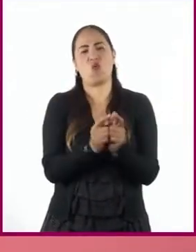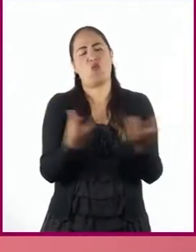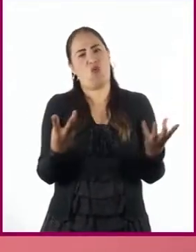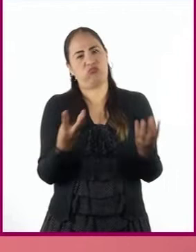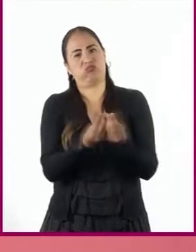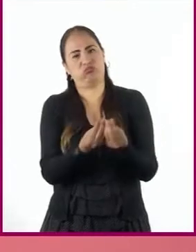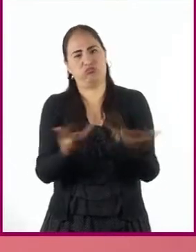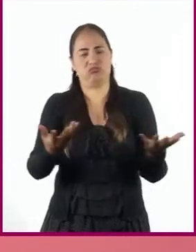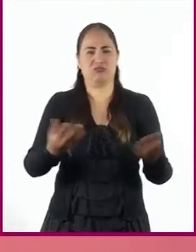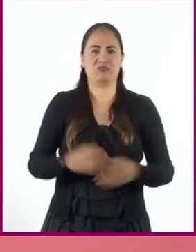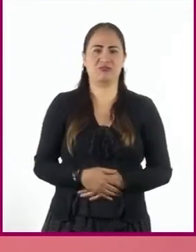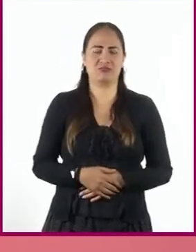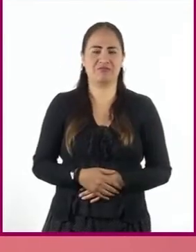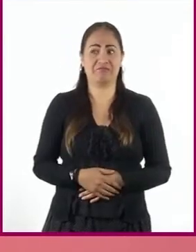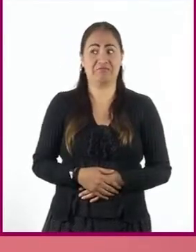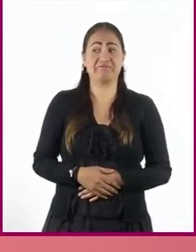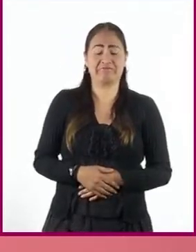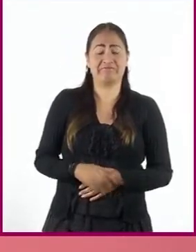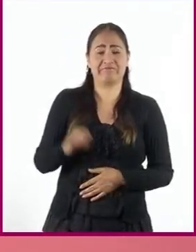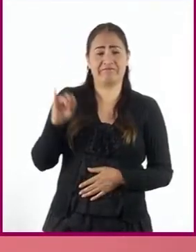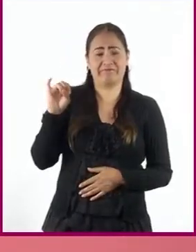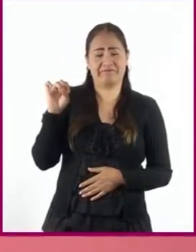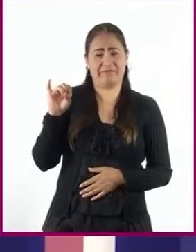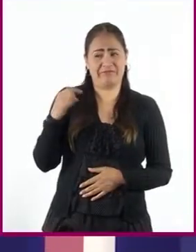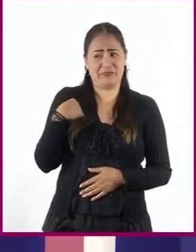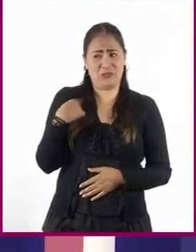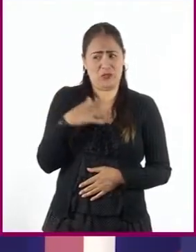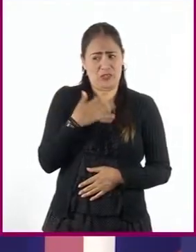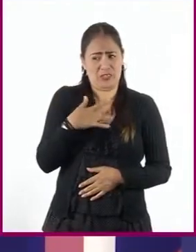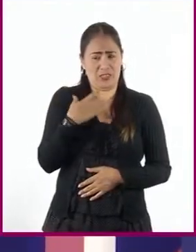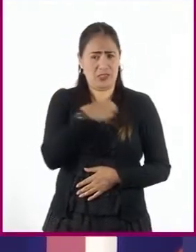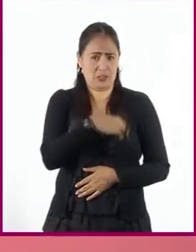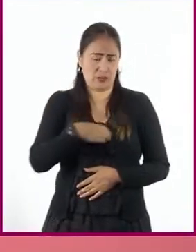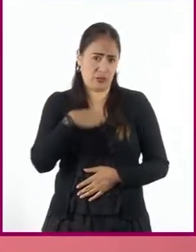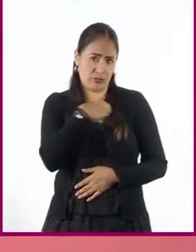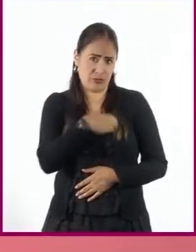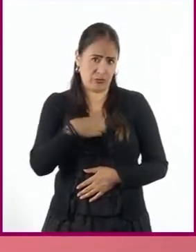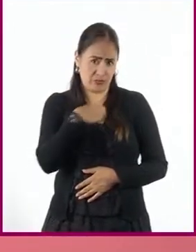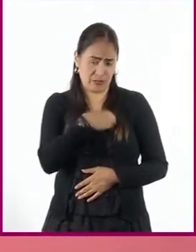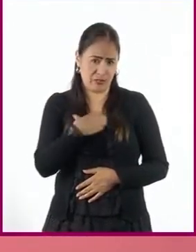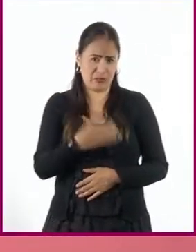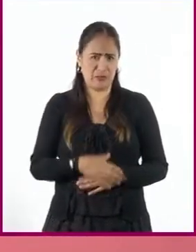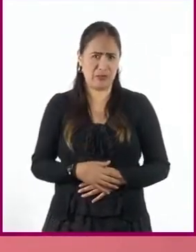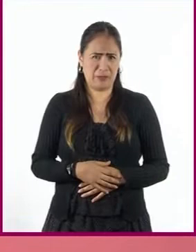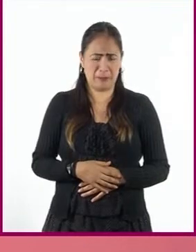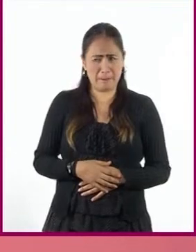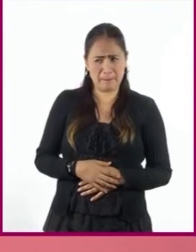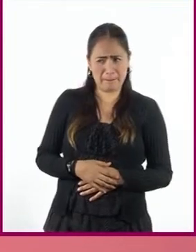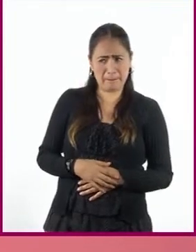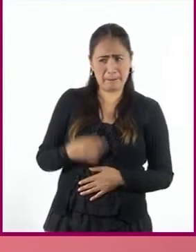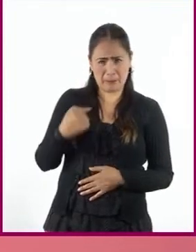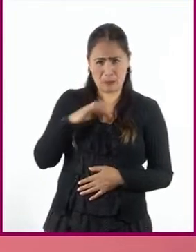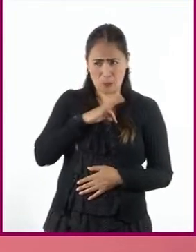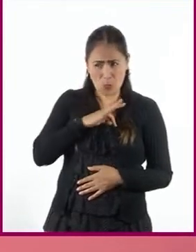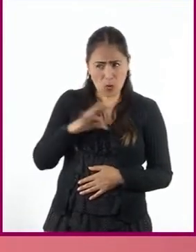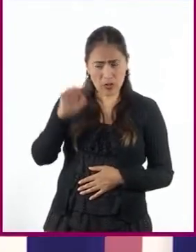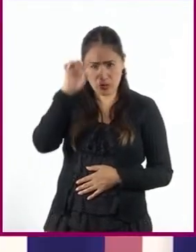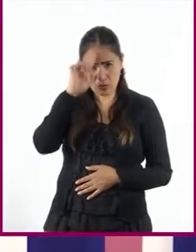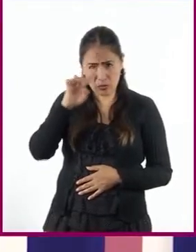Sí, sí, sí, sí, desde luego, sí. Estoy muy contento, pero si me permites hacerte una observación...